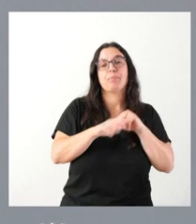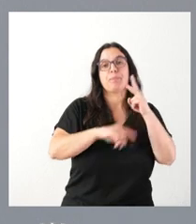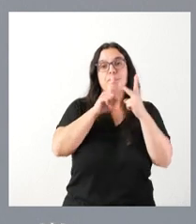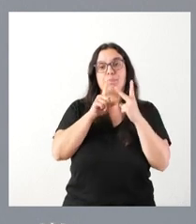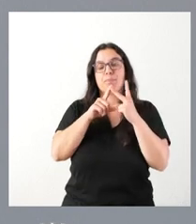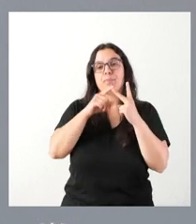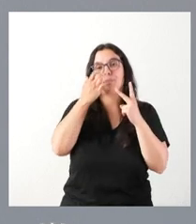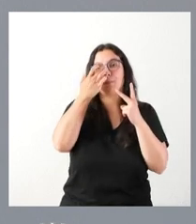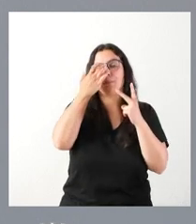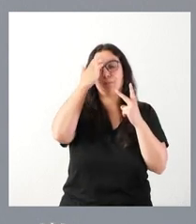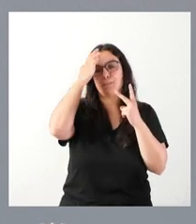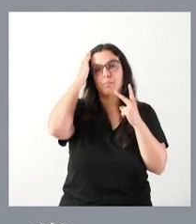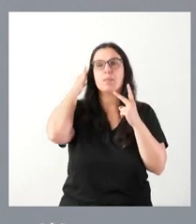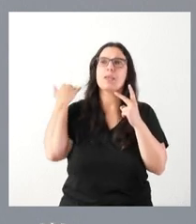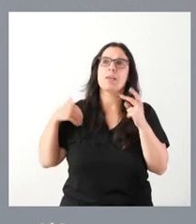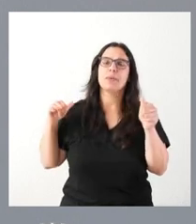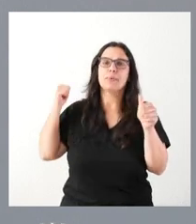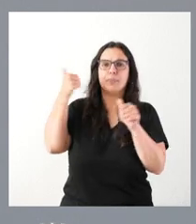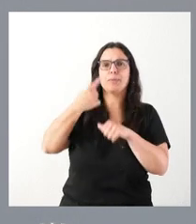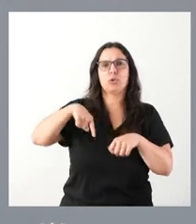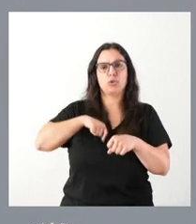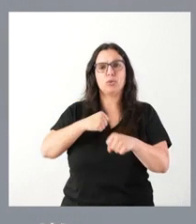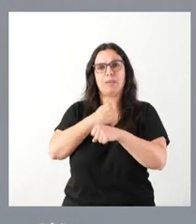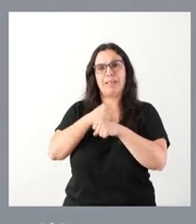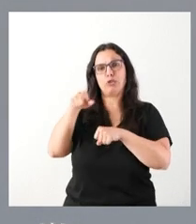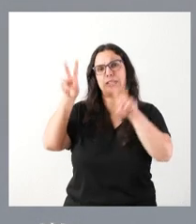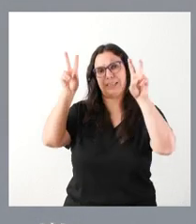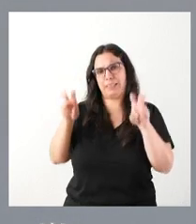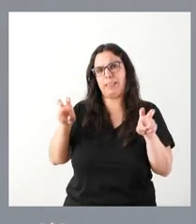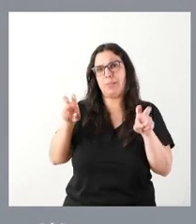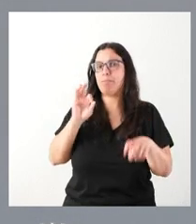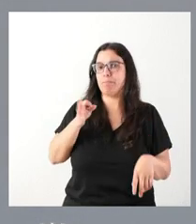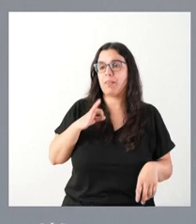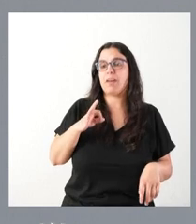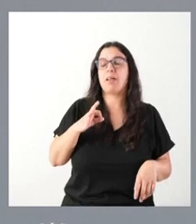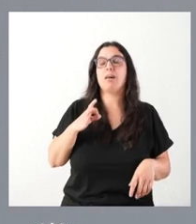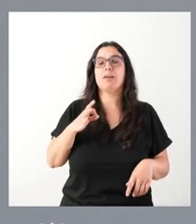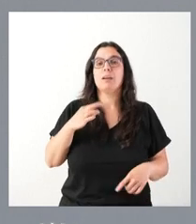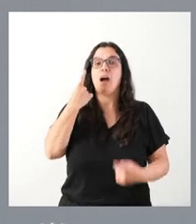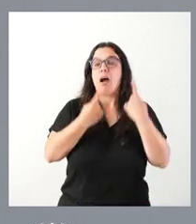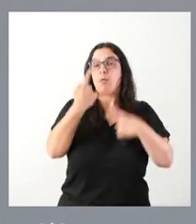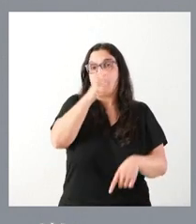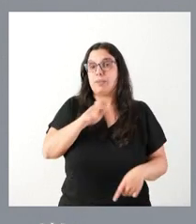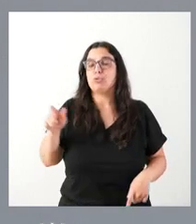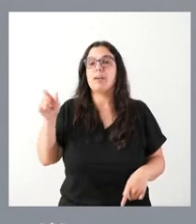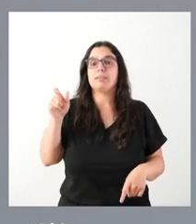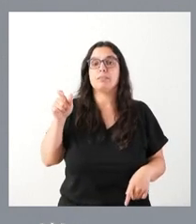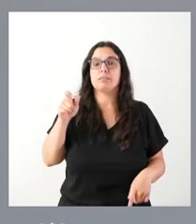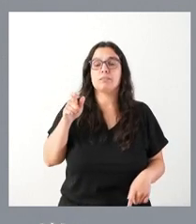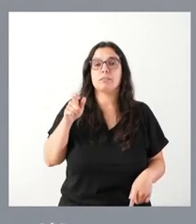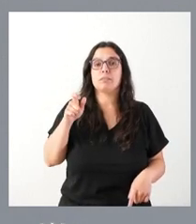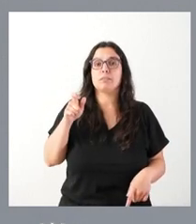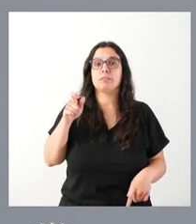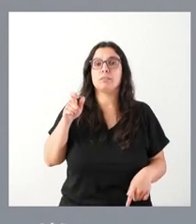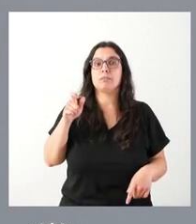llevamos un tiempo trabajando en relación con ese hecho cierto de que hay algunas personas que han